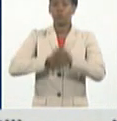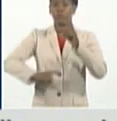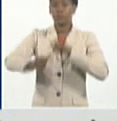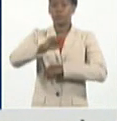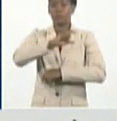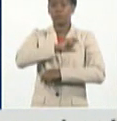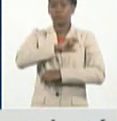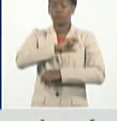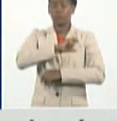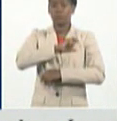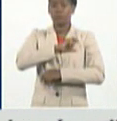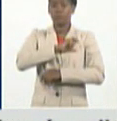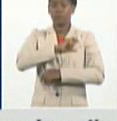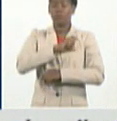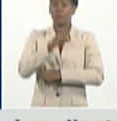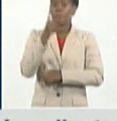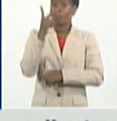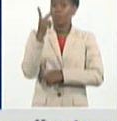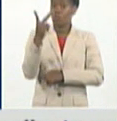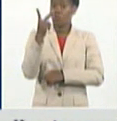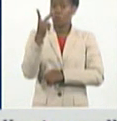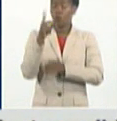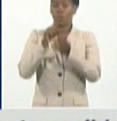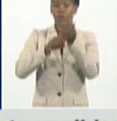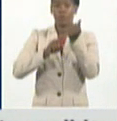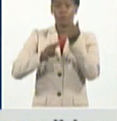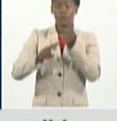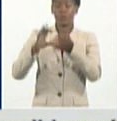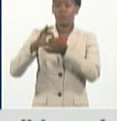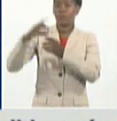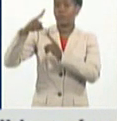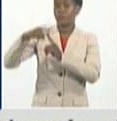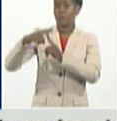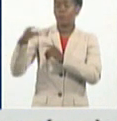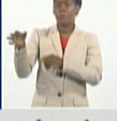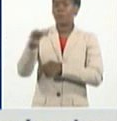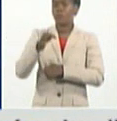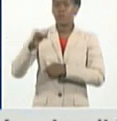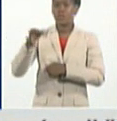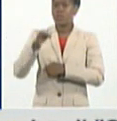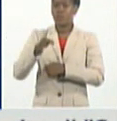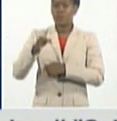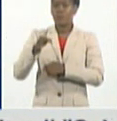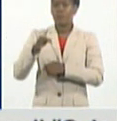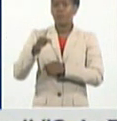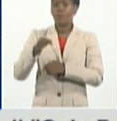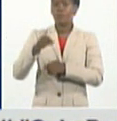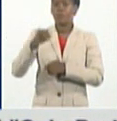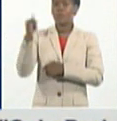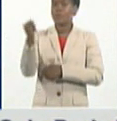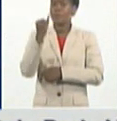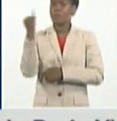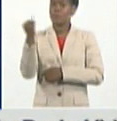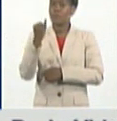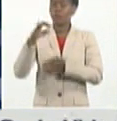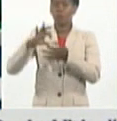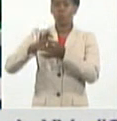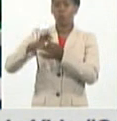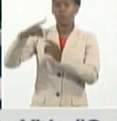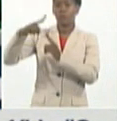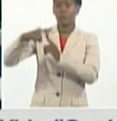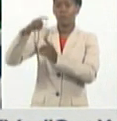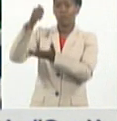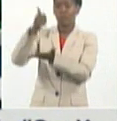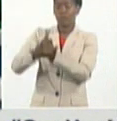casos importados de la provincia de Guantánamo, de los municipios de Imias y Guantánamo, uno de cada